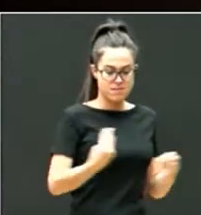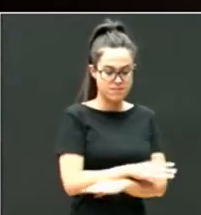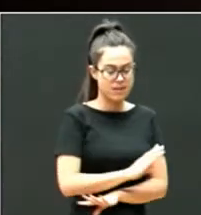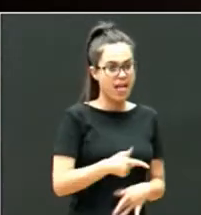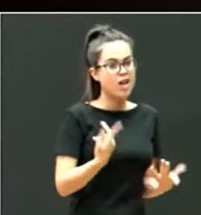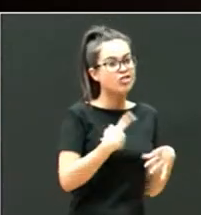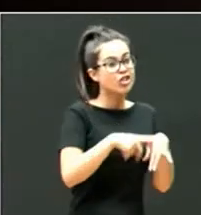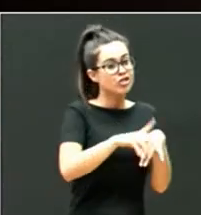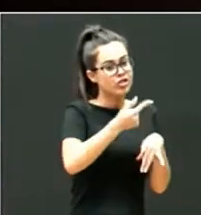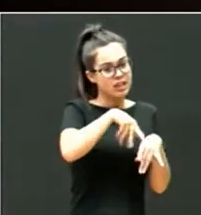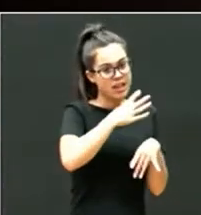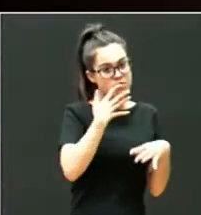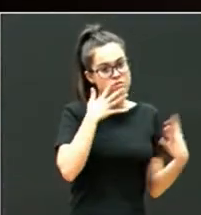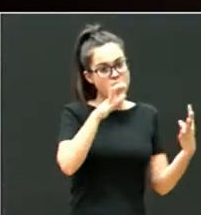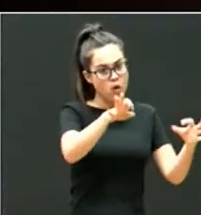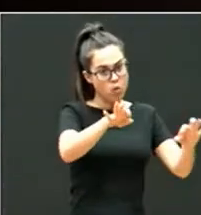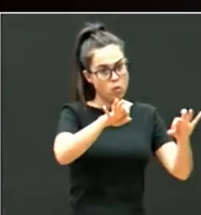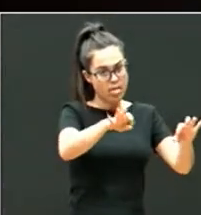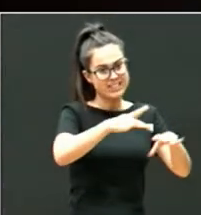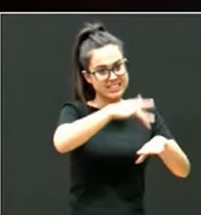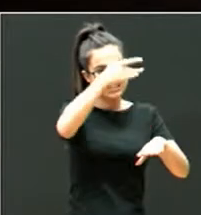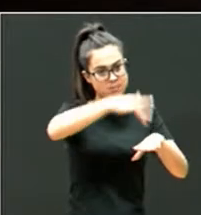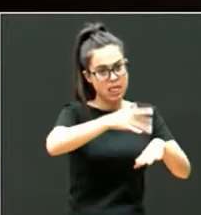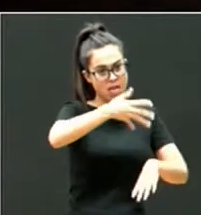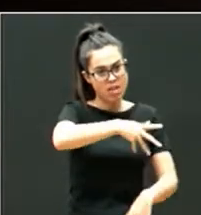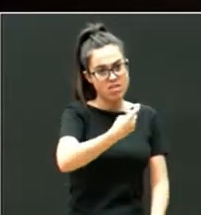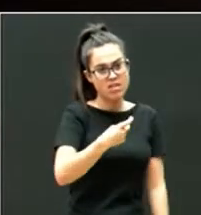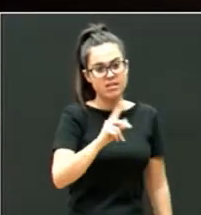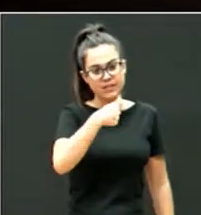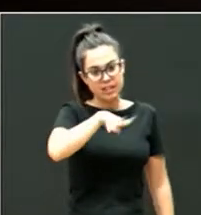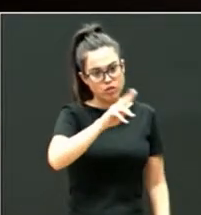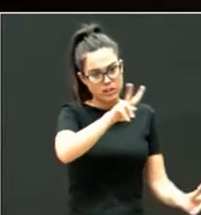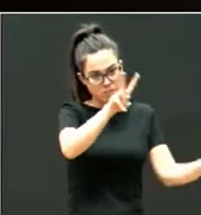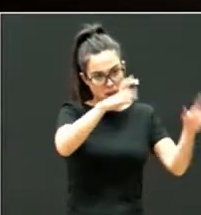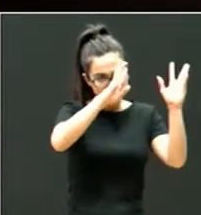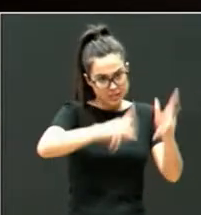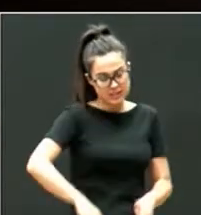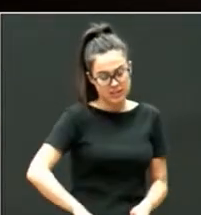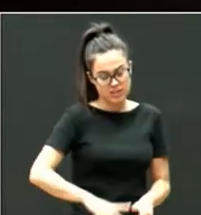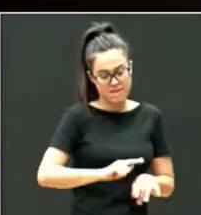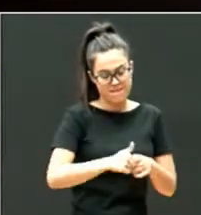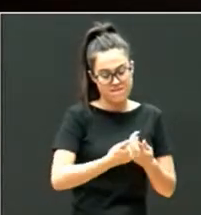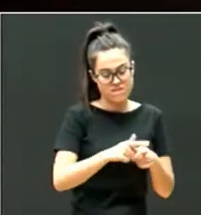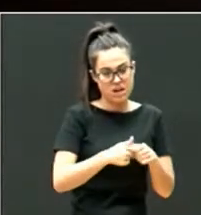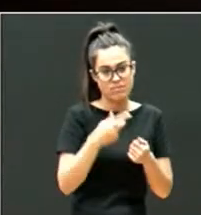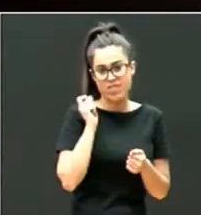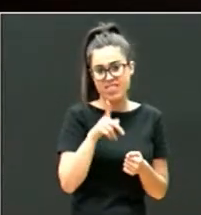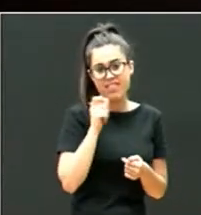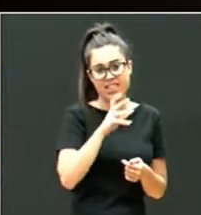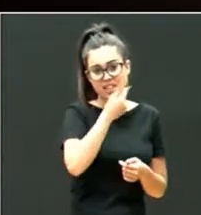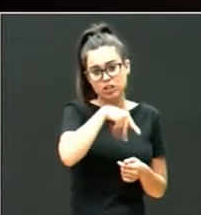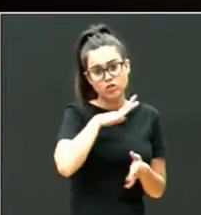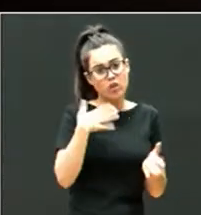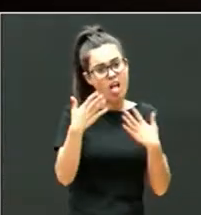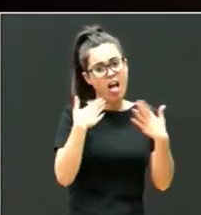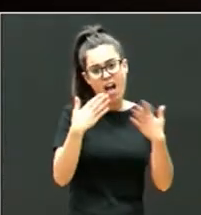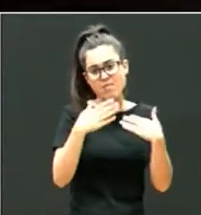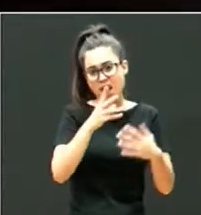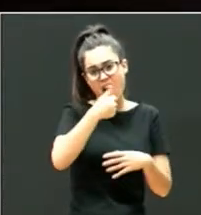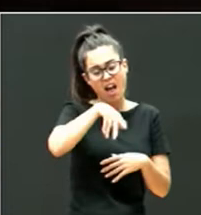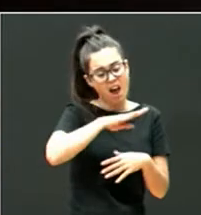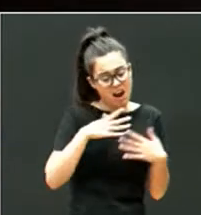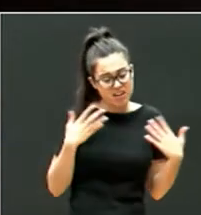yo creo que os pediría que tuvierais como bastante sensibilidad con ese tema administrativo. Las familias solemos estar siempre dispuestos a hablar a todos los